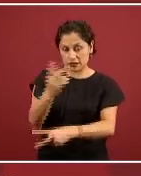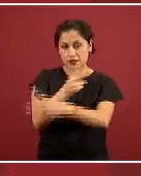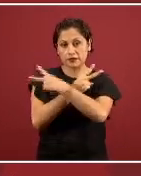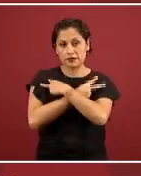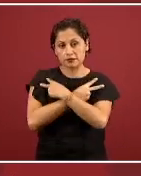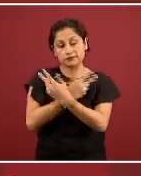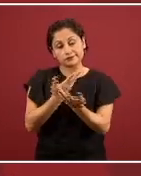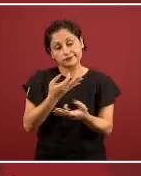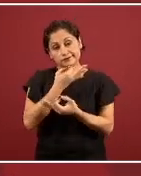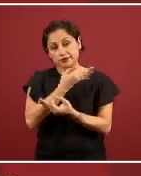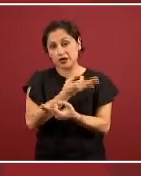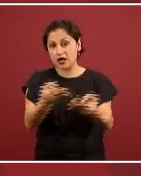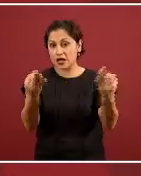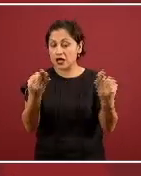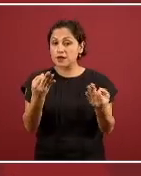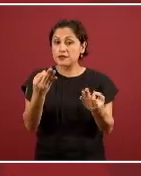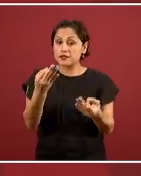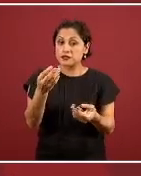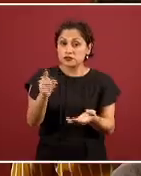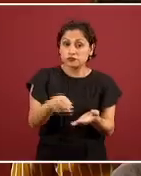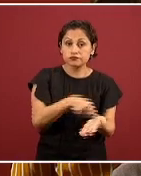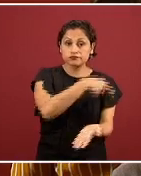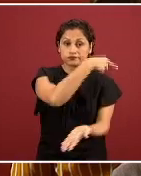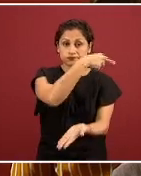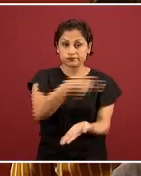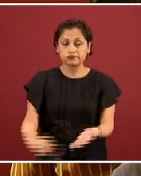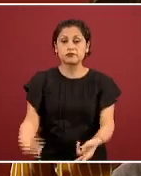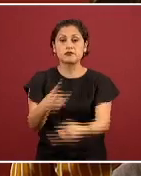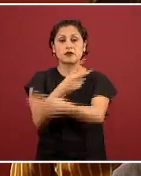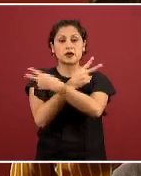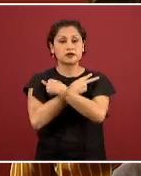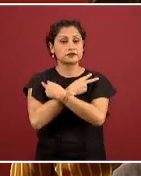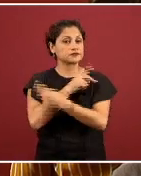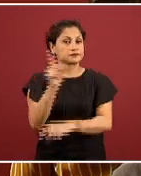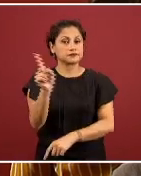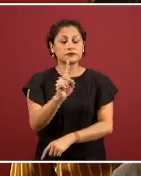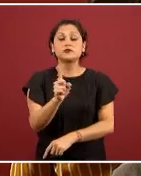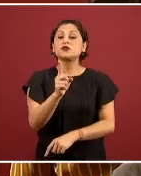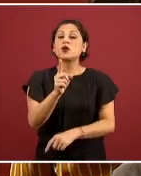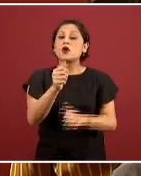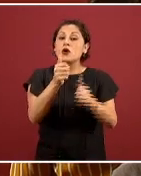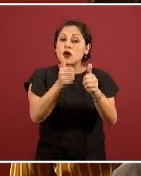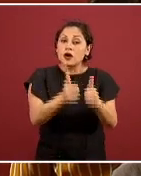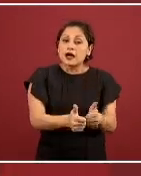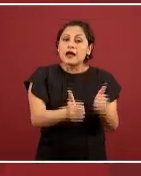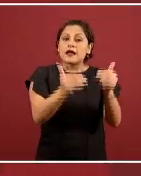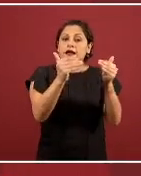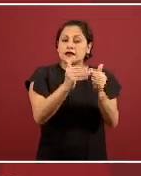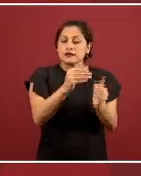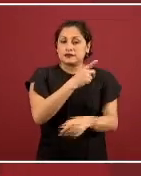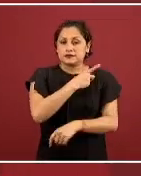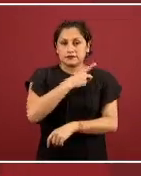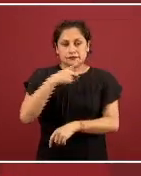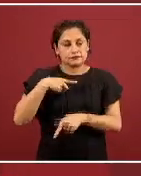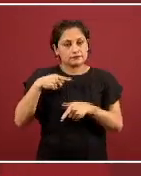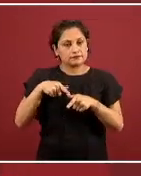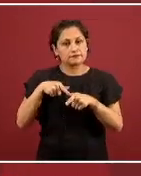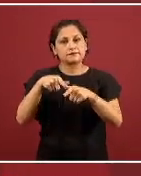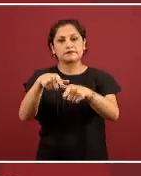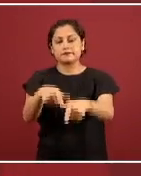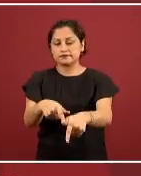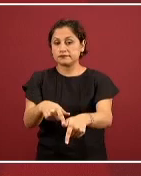quedarnos en casa la mayor parte del tiempo posible para lograr reducir la transmisión todavía no lo hemos logrado